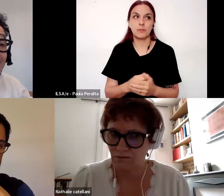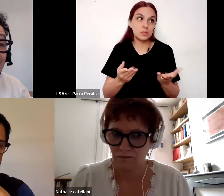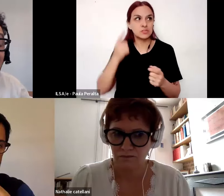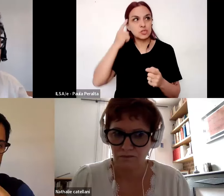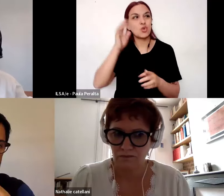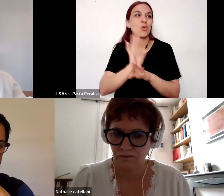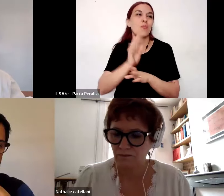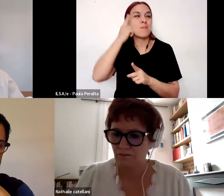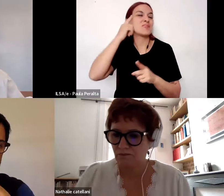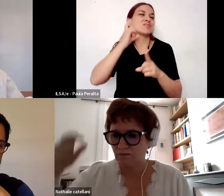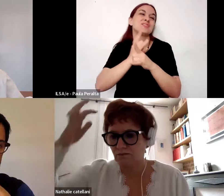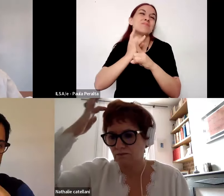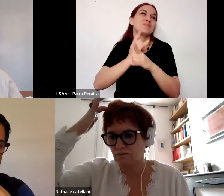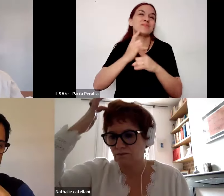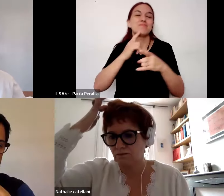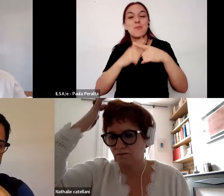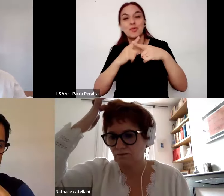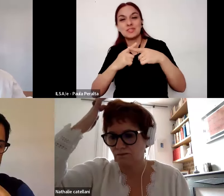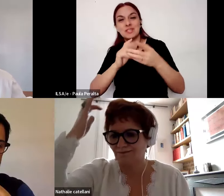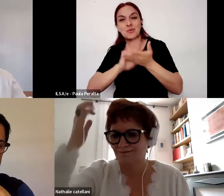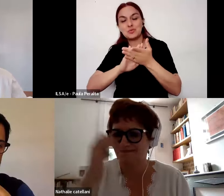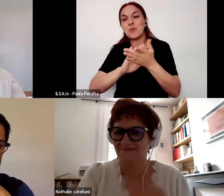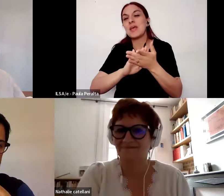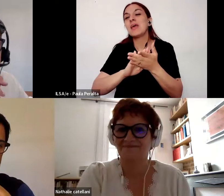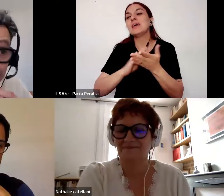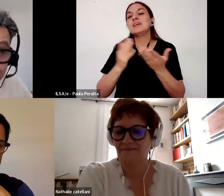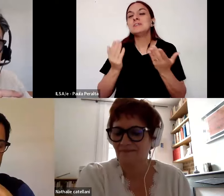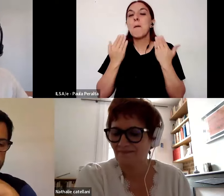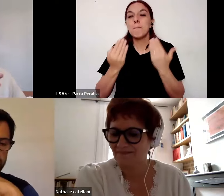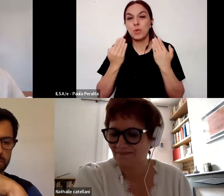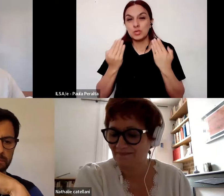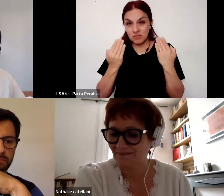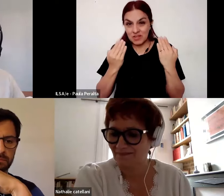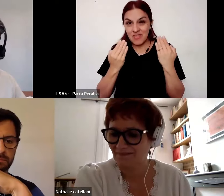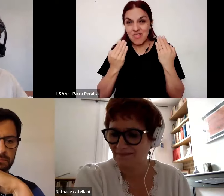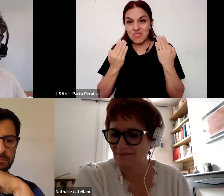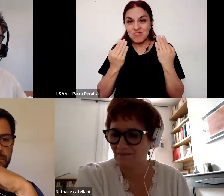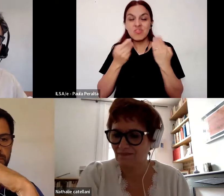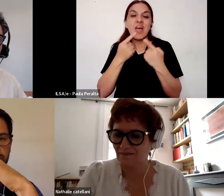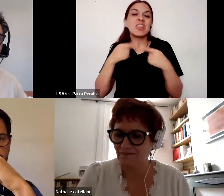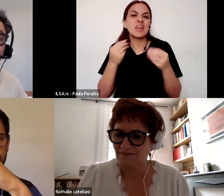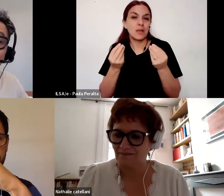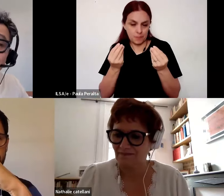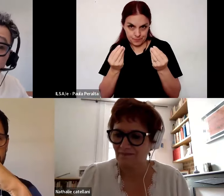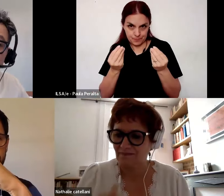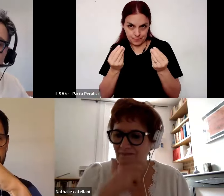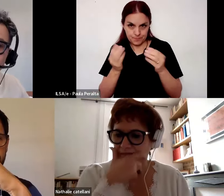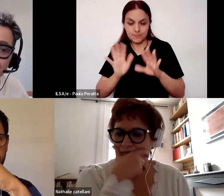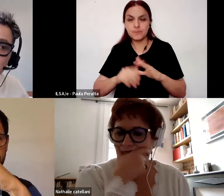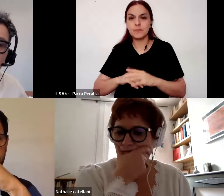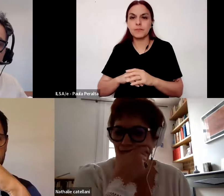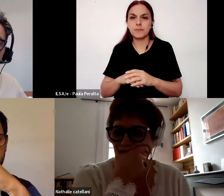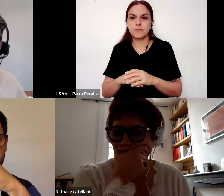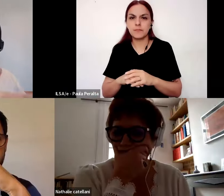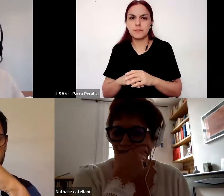optimista acerca de la posibilidad de que los ya el uso intensivo y